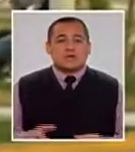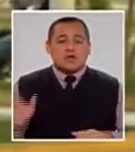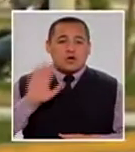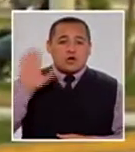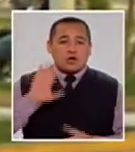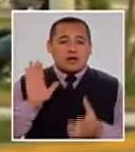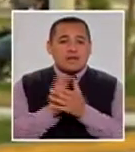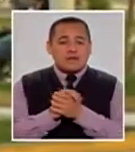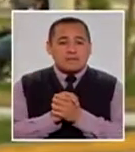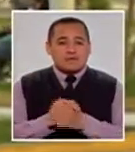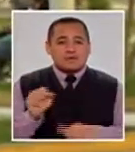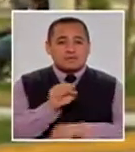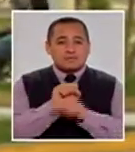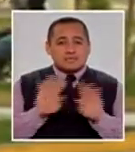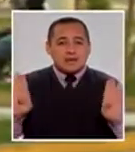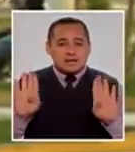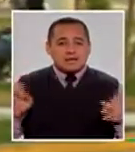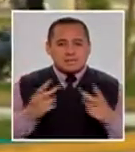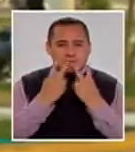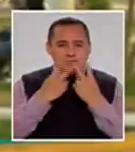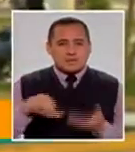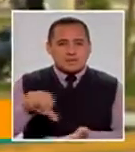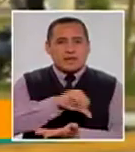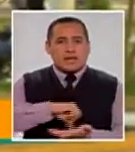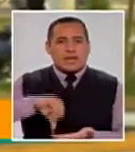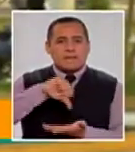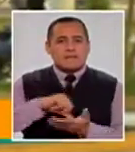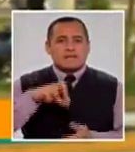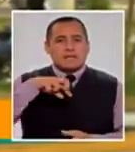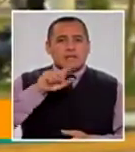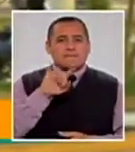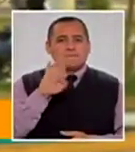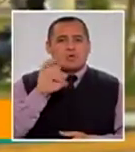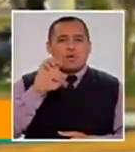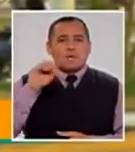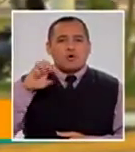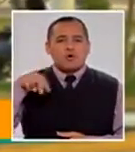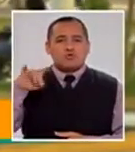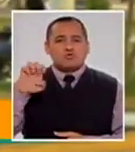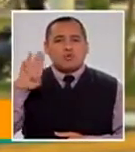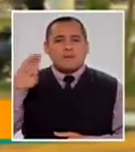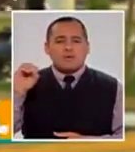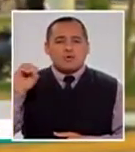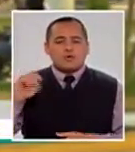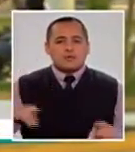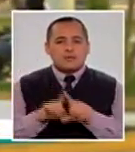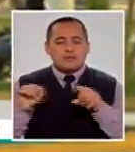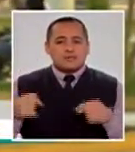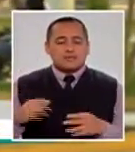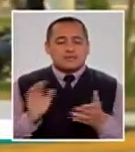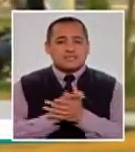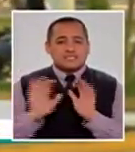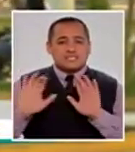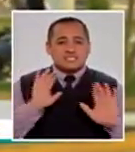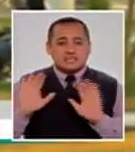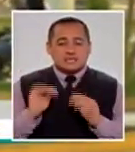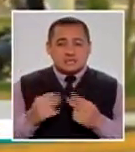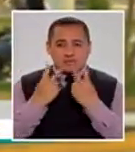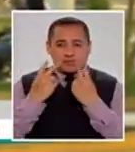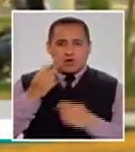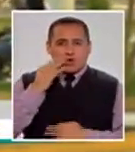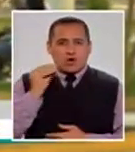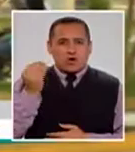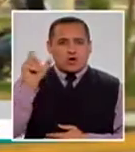Hola amigos de Sin Barreras, nos encontramos en la Plaza Municipal de Pueblo Nuevo de Chincha. Hoy vamos a conocer a un campeón, su